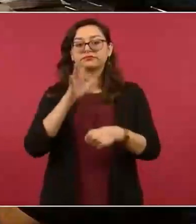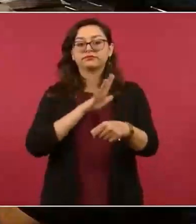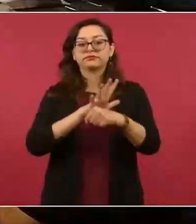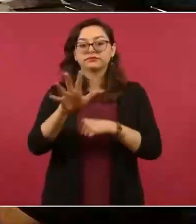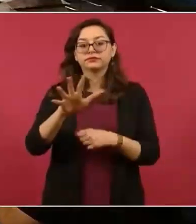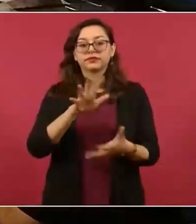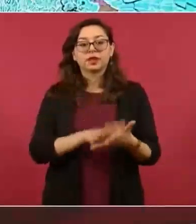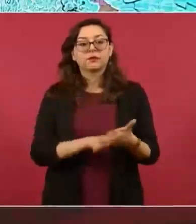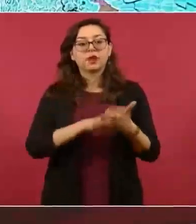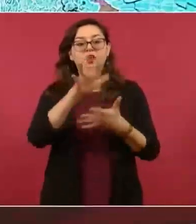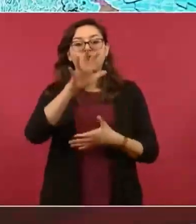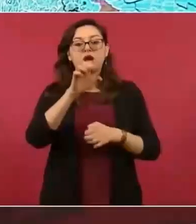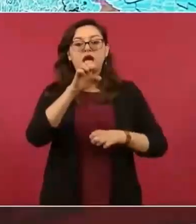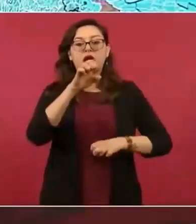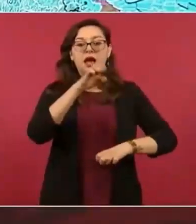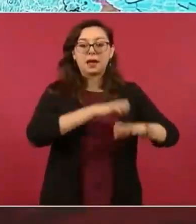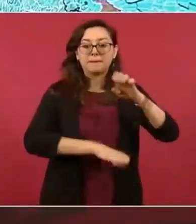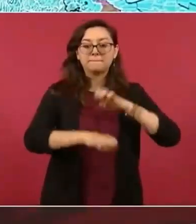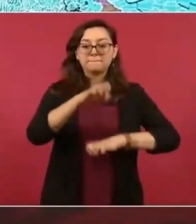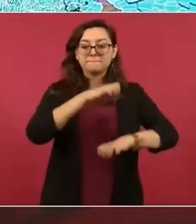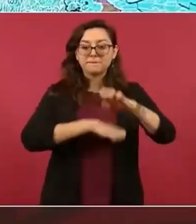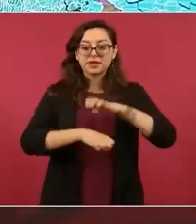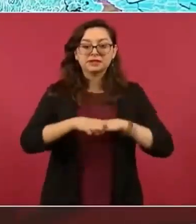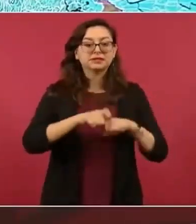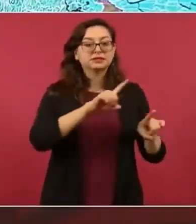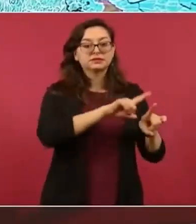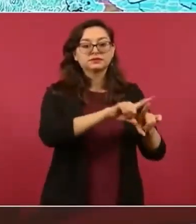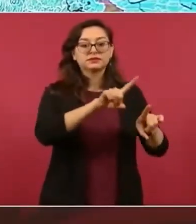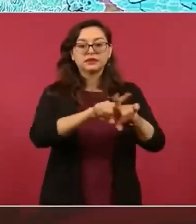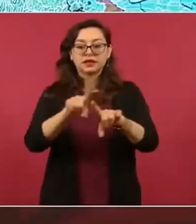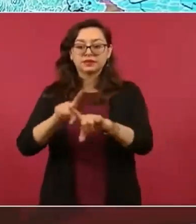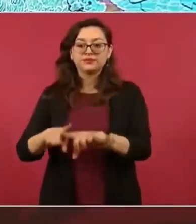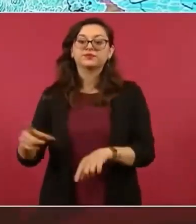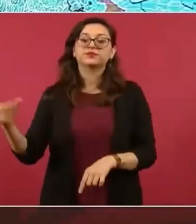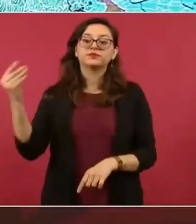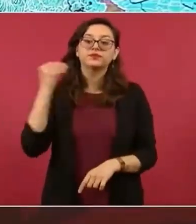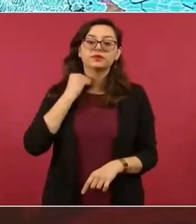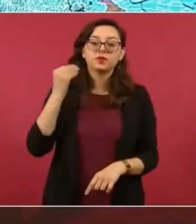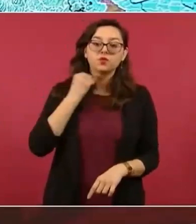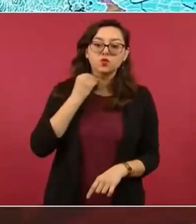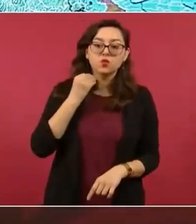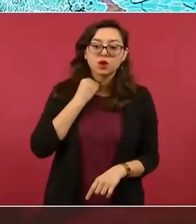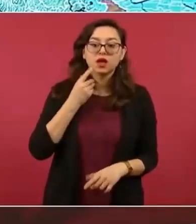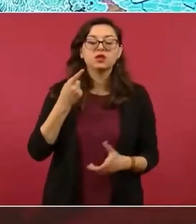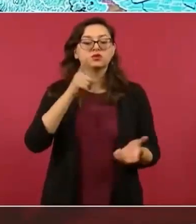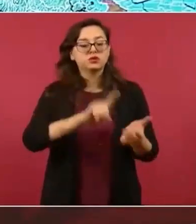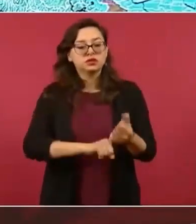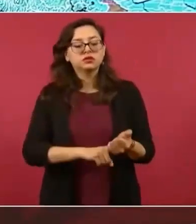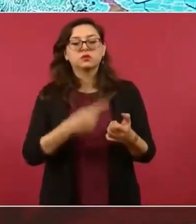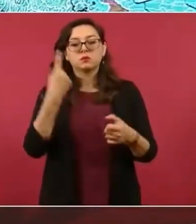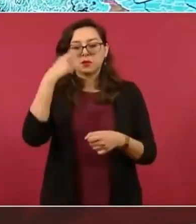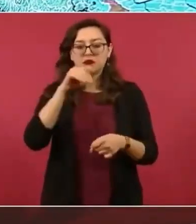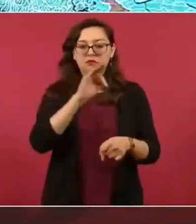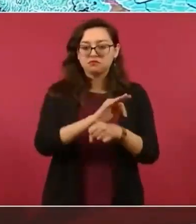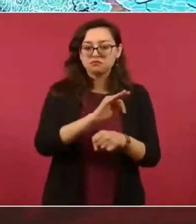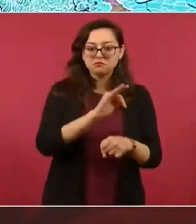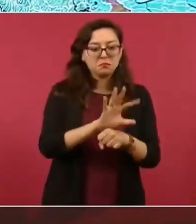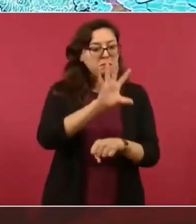Bueno, se llevan empresas a trabajar a funcionarios, les decía yo que Alfa